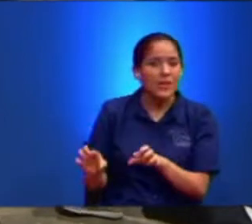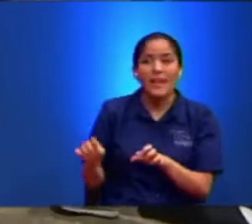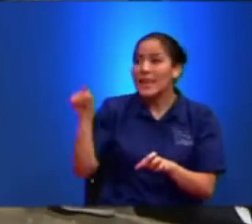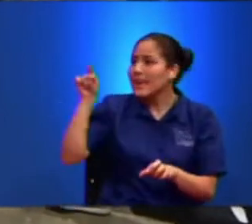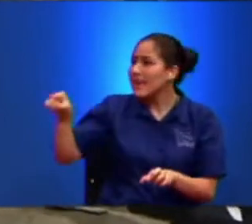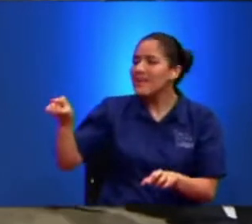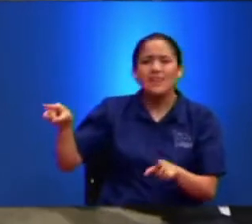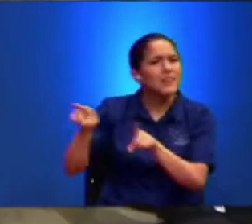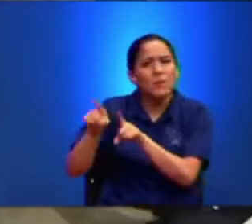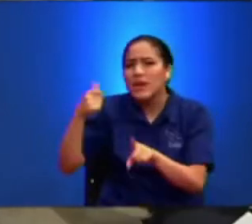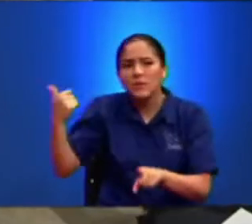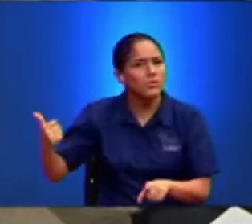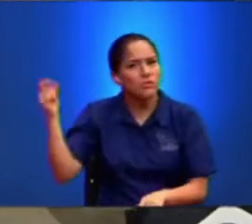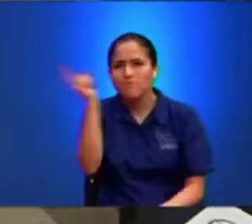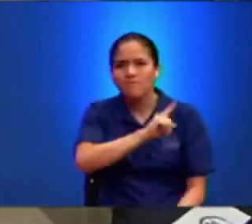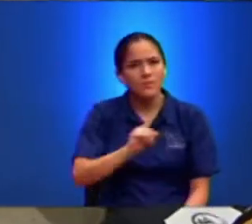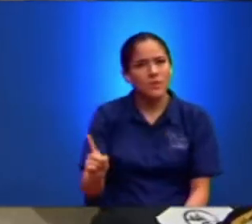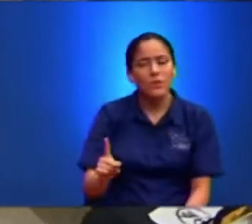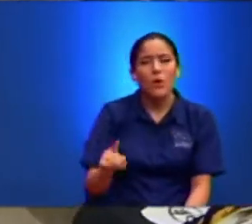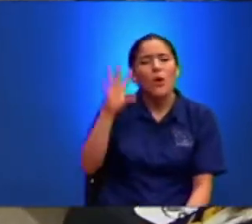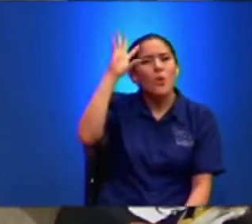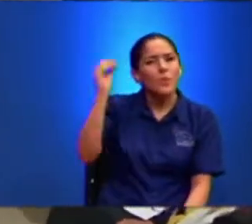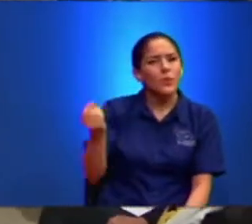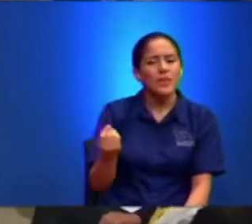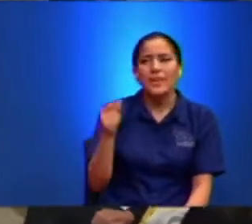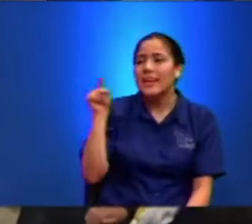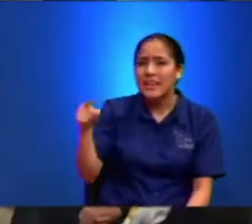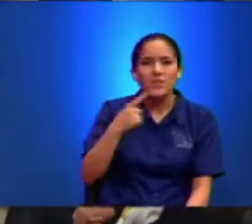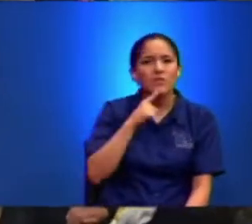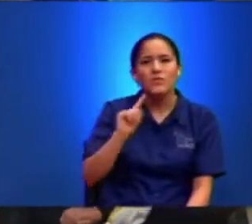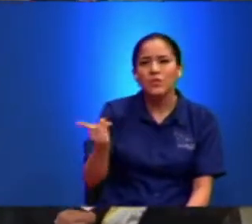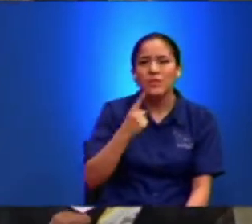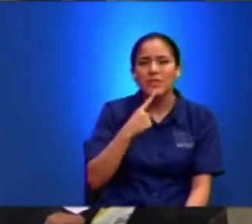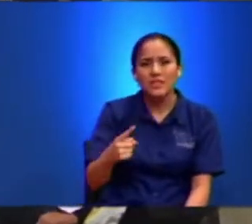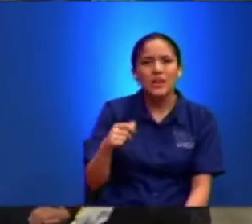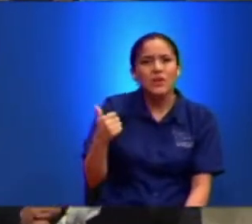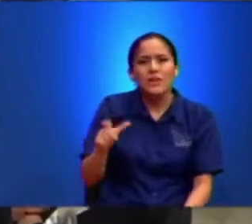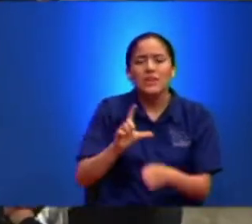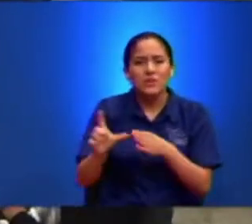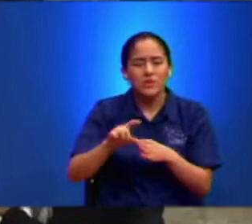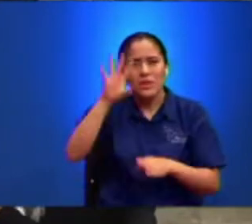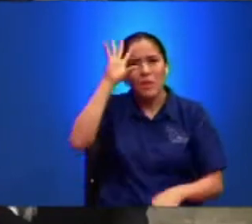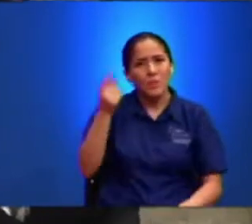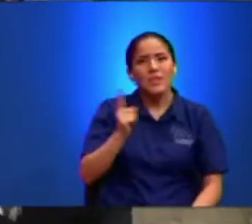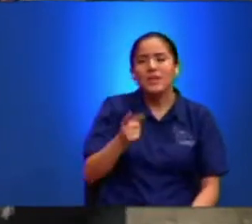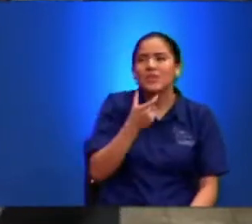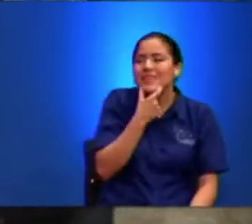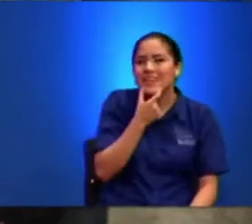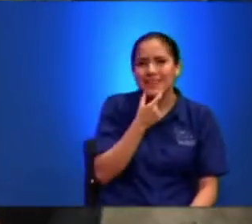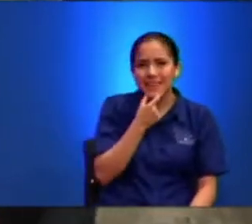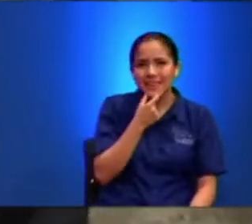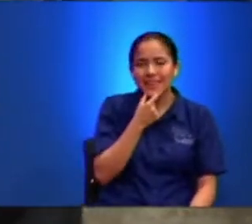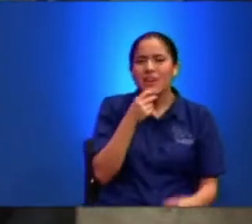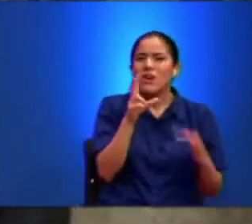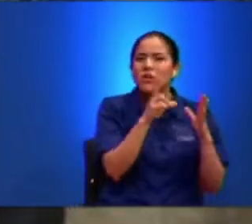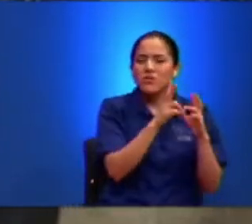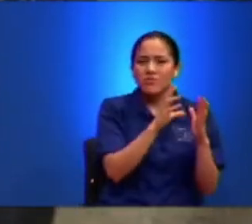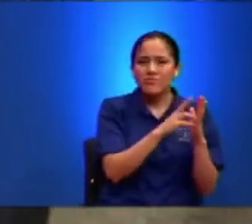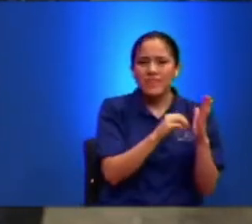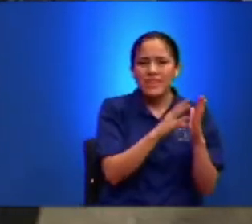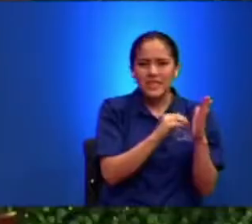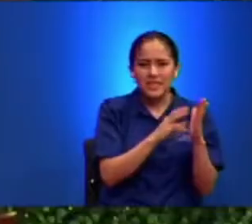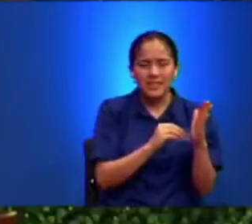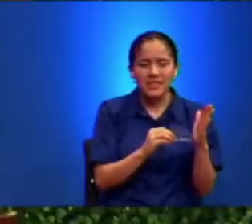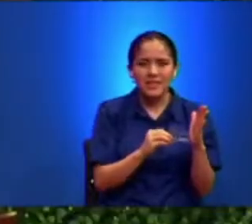no es como los demás? ¿Por qué no dice palabras obscenas? ¿Por qué no se ríe con chistes en